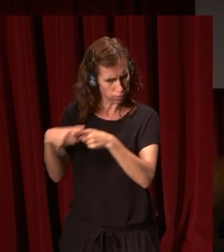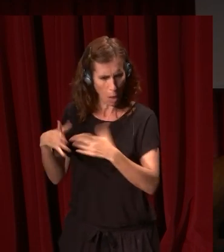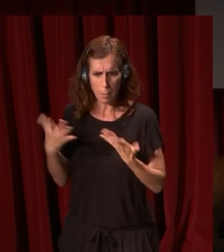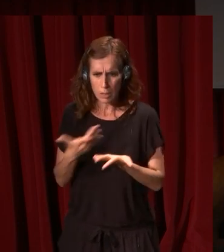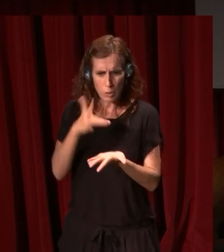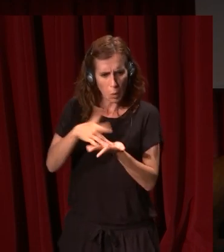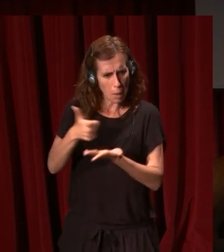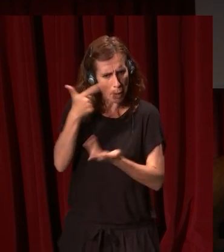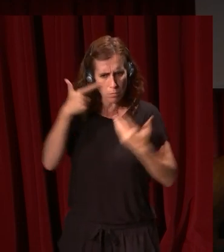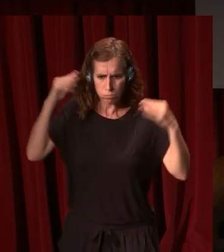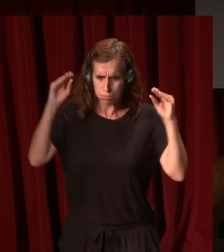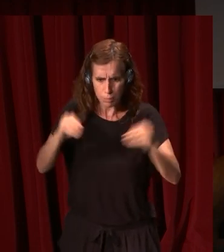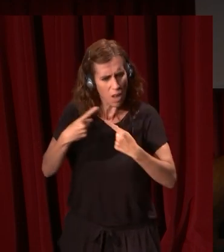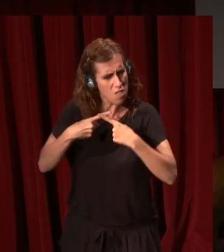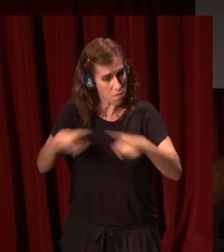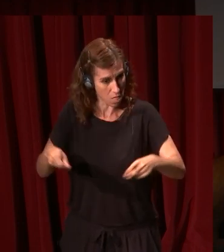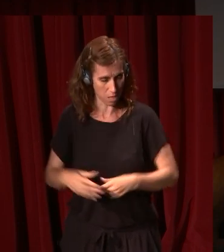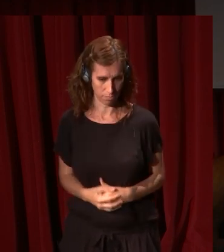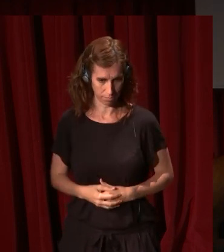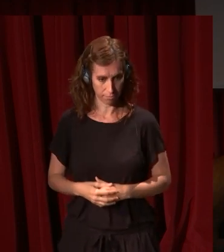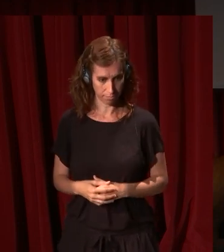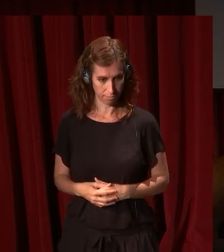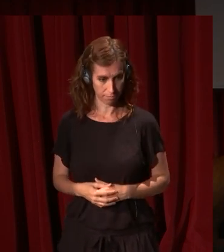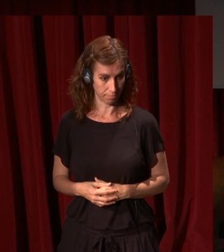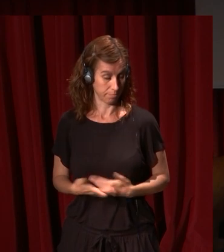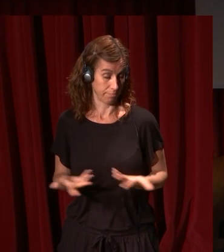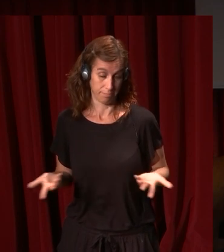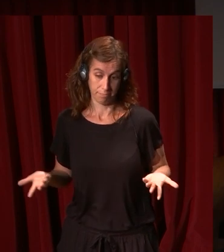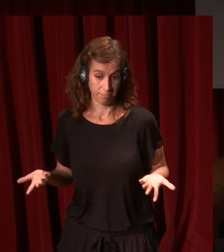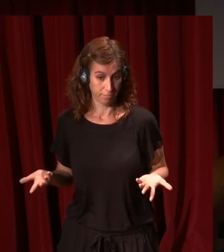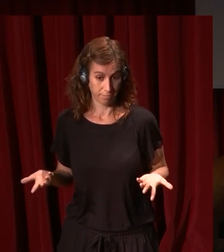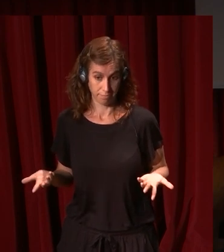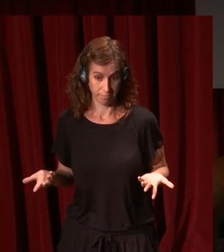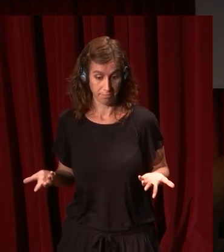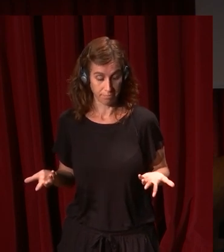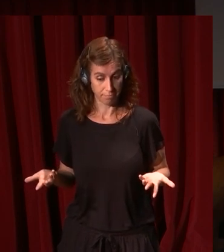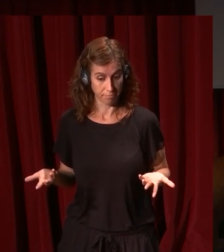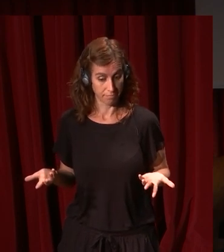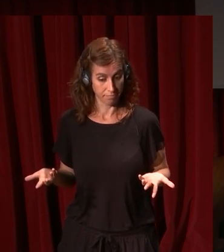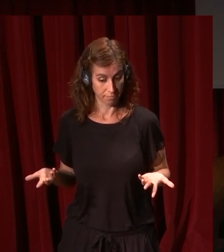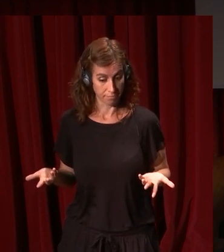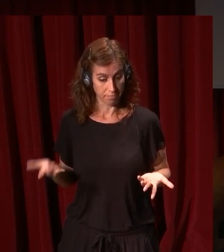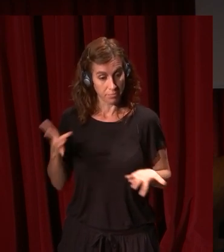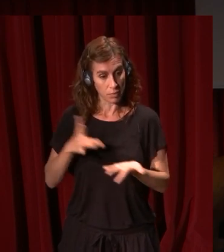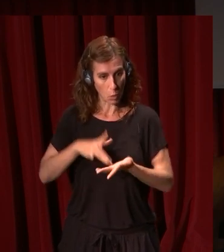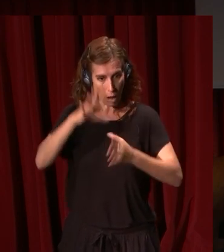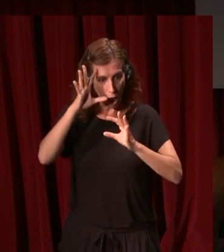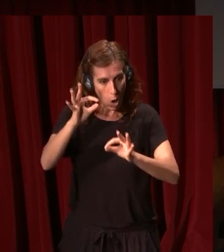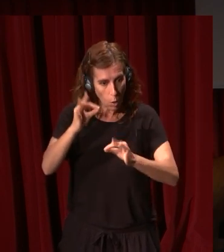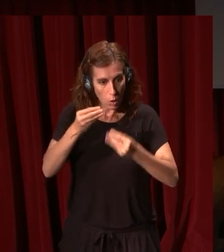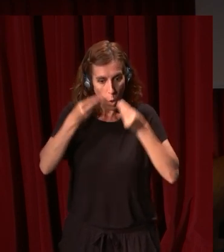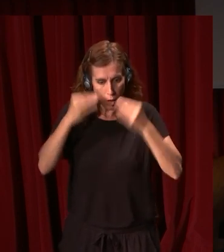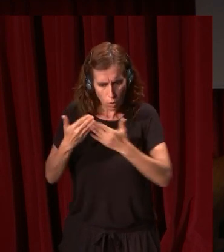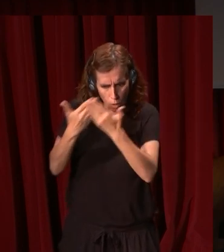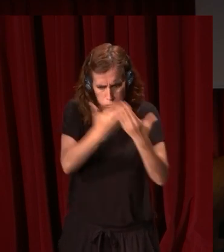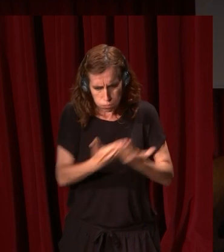enfatizado tanto, tanto la diferencia que es inevitable para un historiador que se acerca a este tema ahora